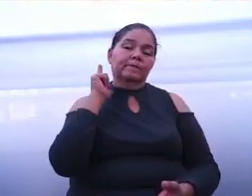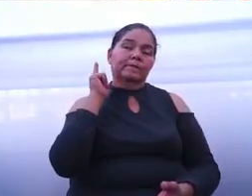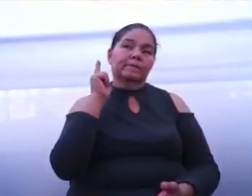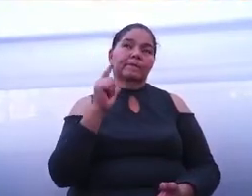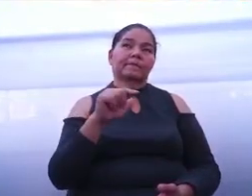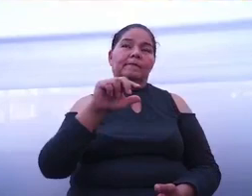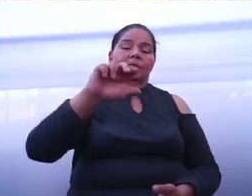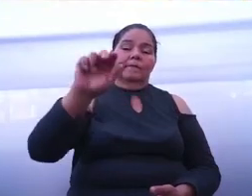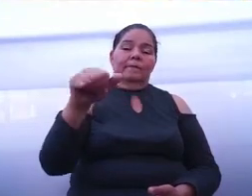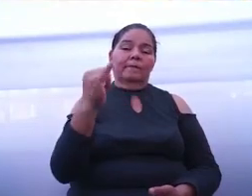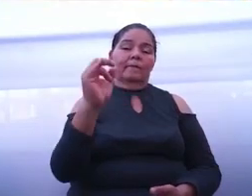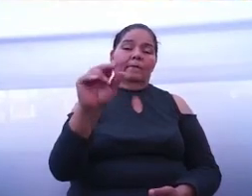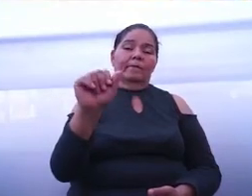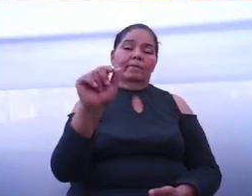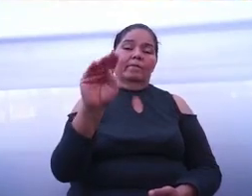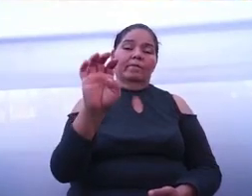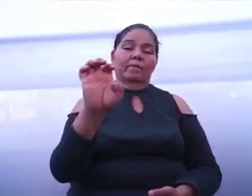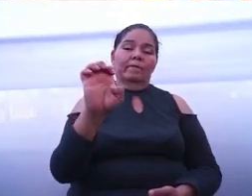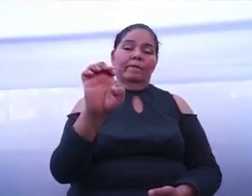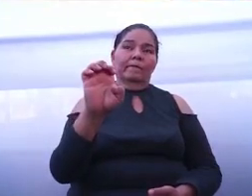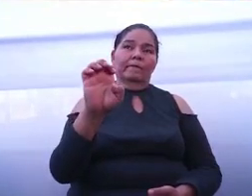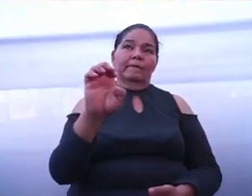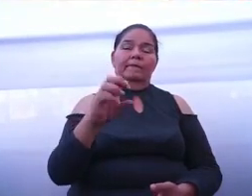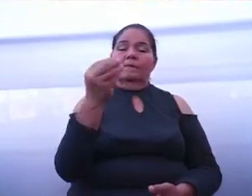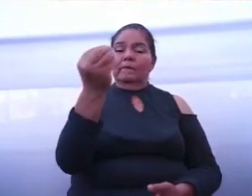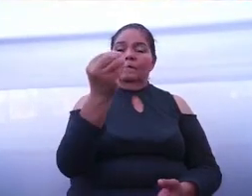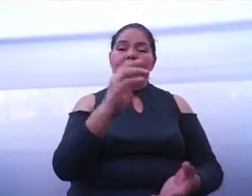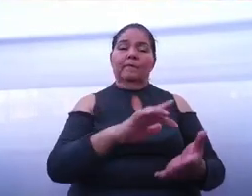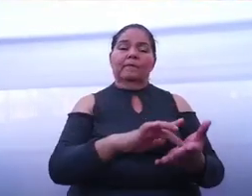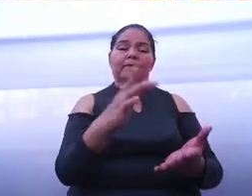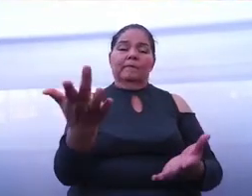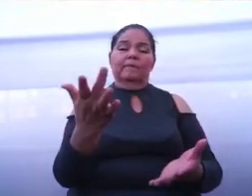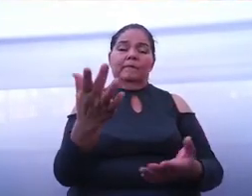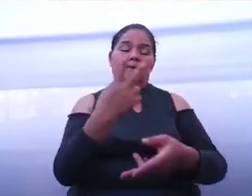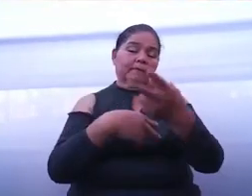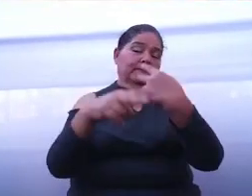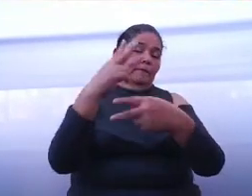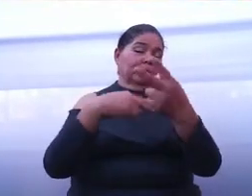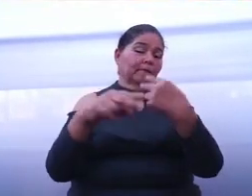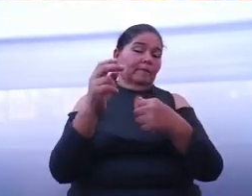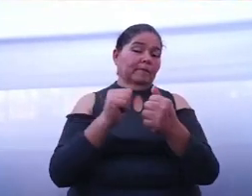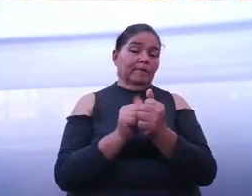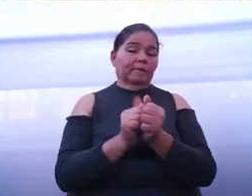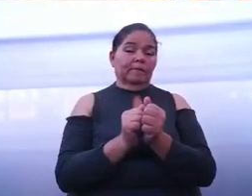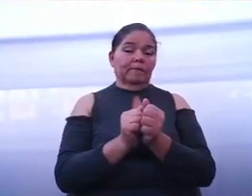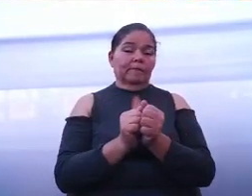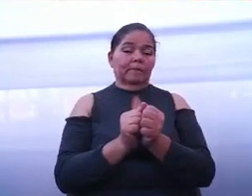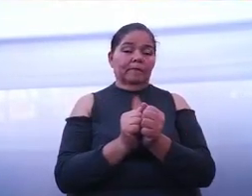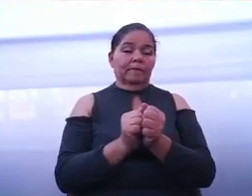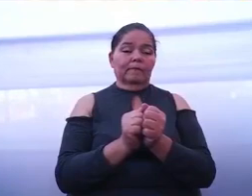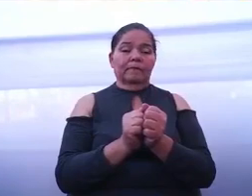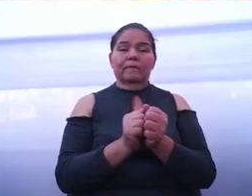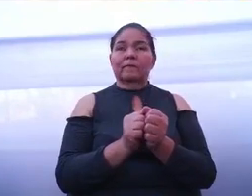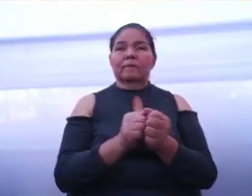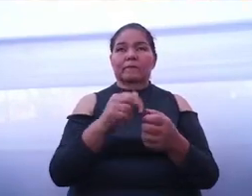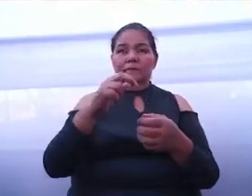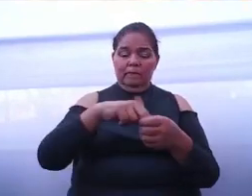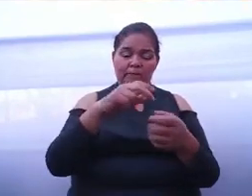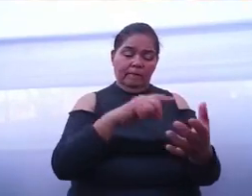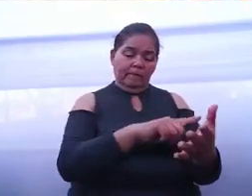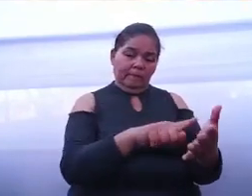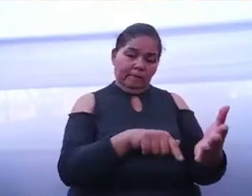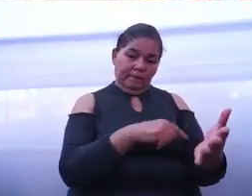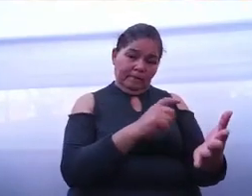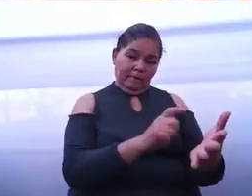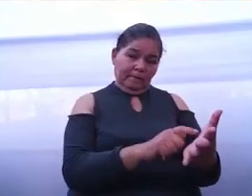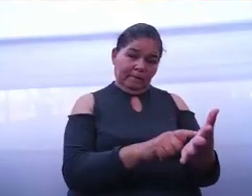Rodríguez. Gracias por estar con nosotros, con la representación de un